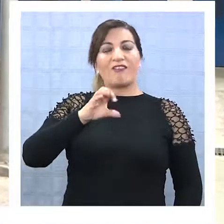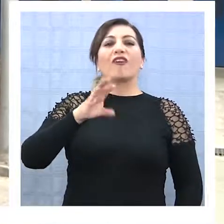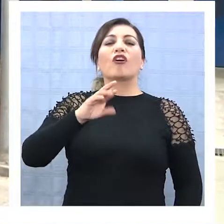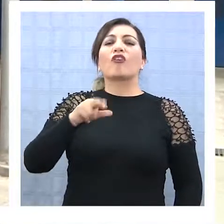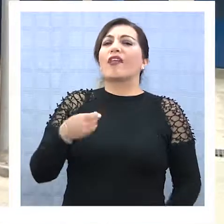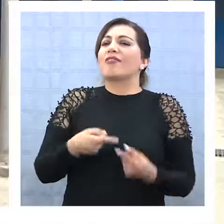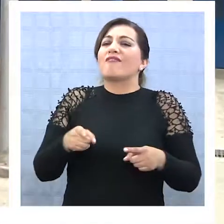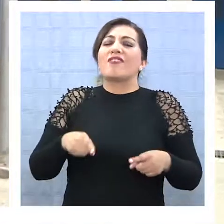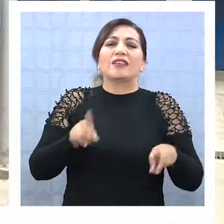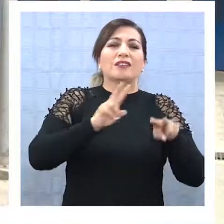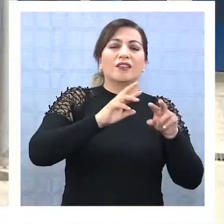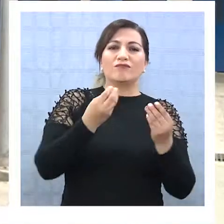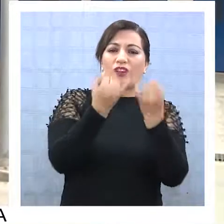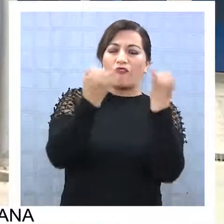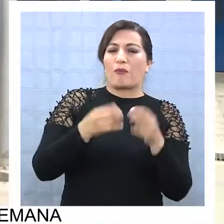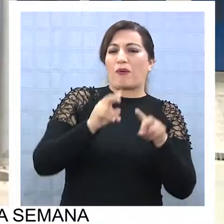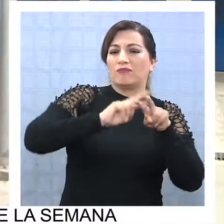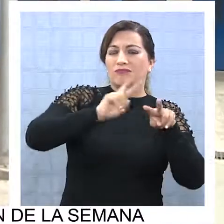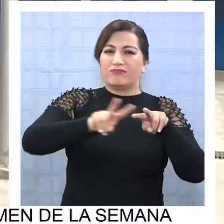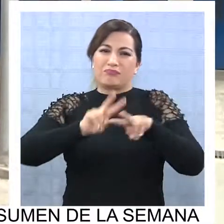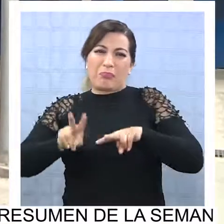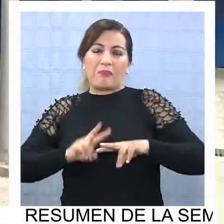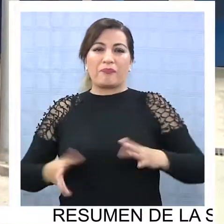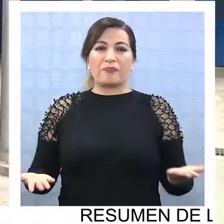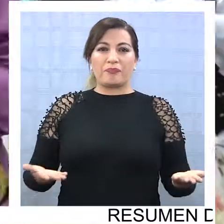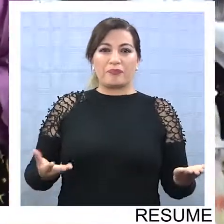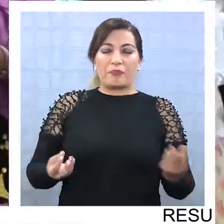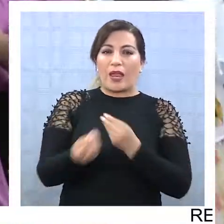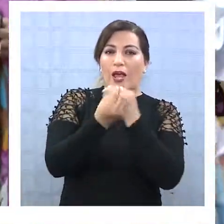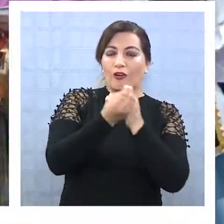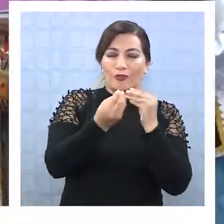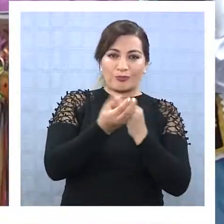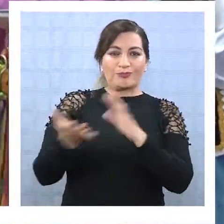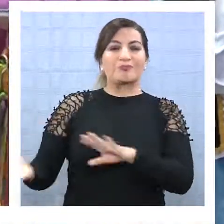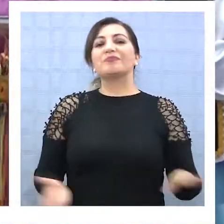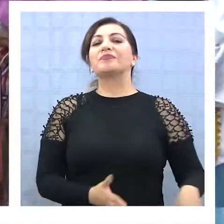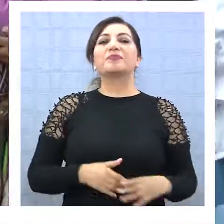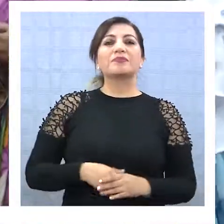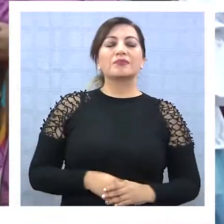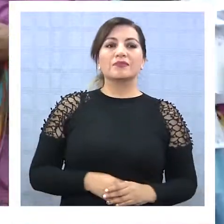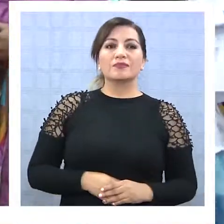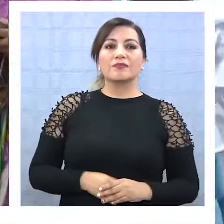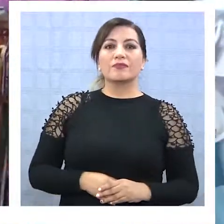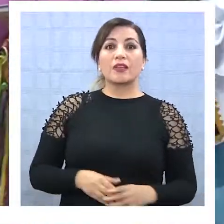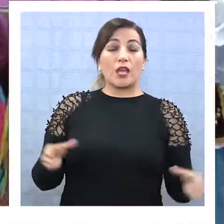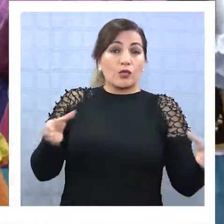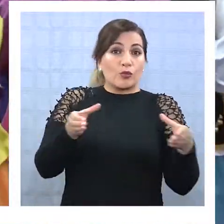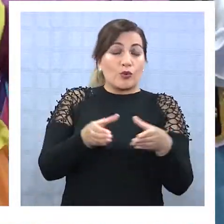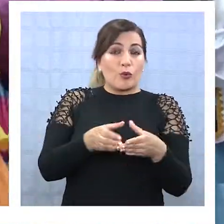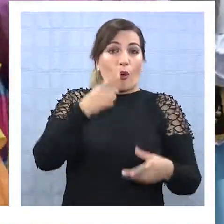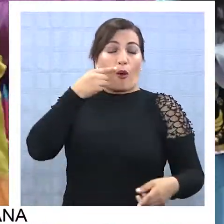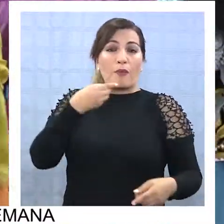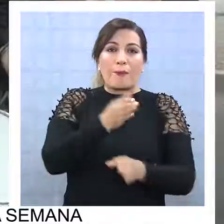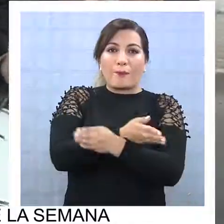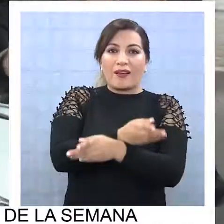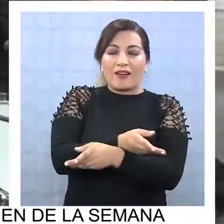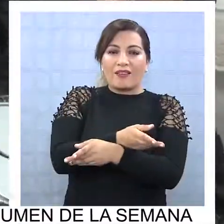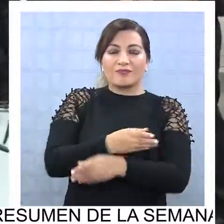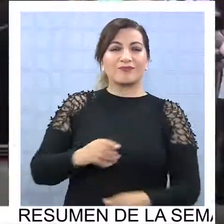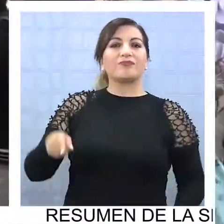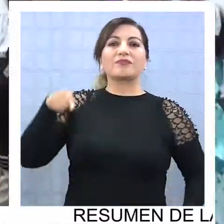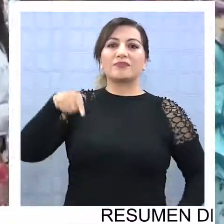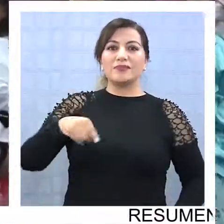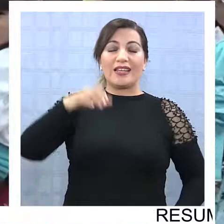infinidad de preparaciones y una infinidad de alternativas. El Sindicato de Pescadores de la Caleta